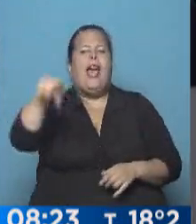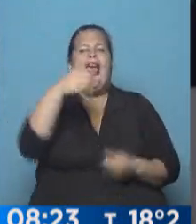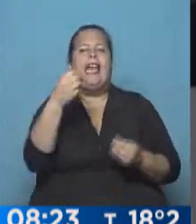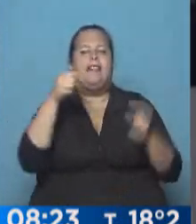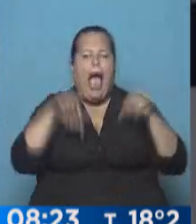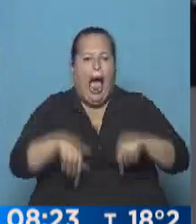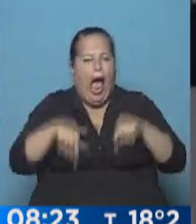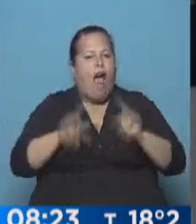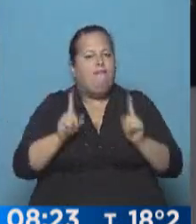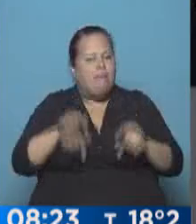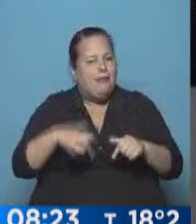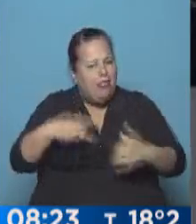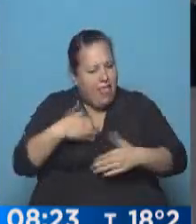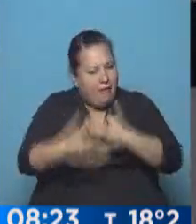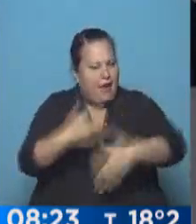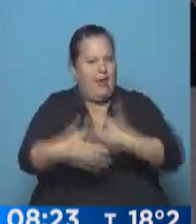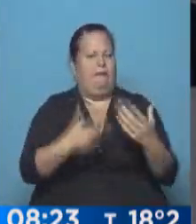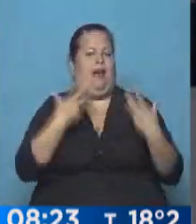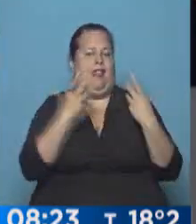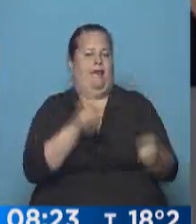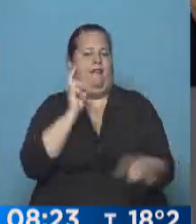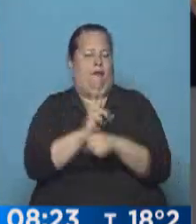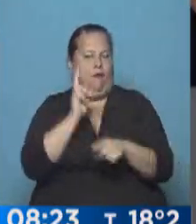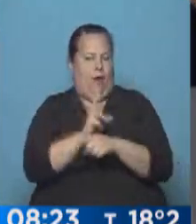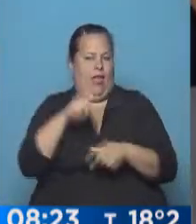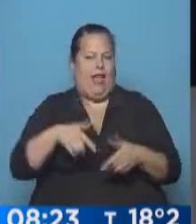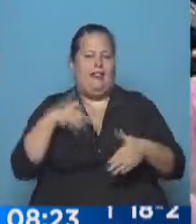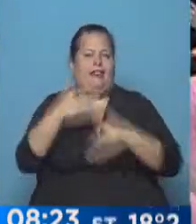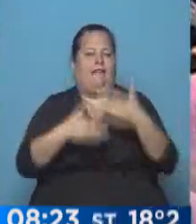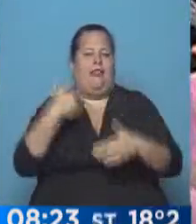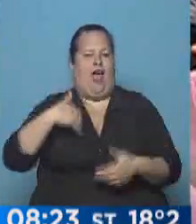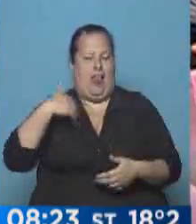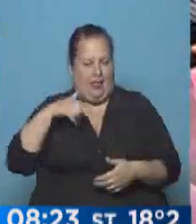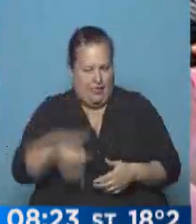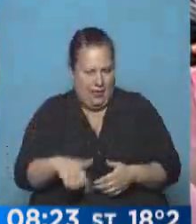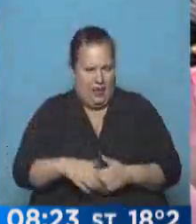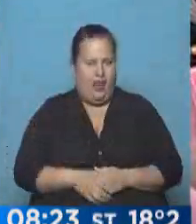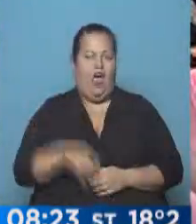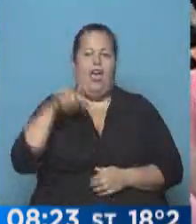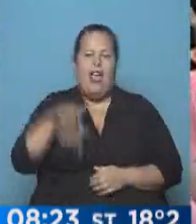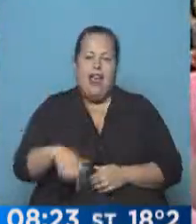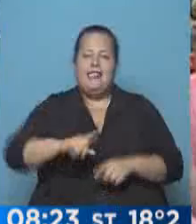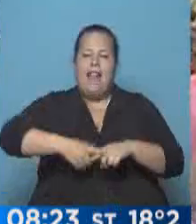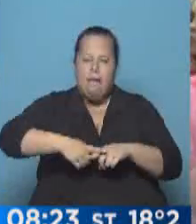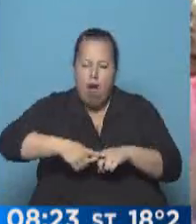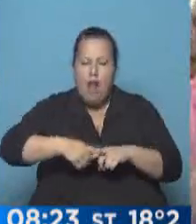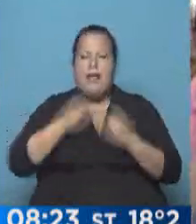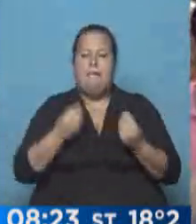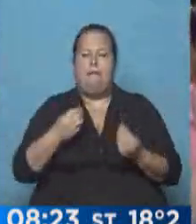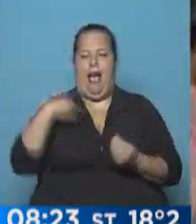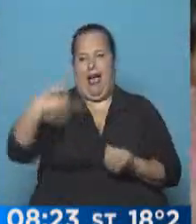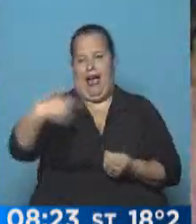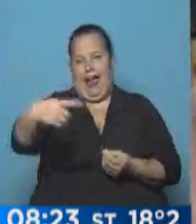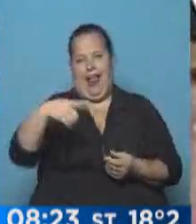son el gran presente que tienen que salir a defender este camino del país, estas políticas que son para las